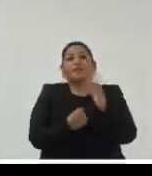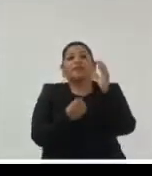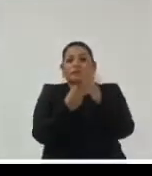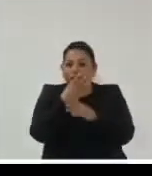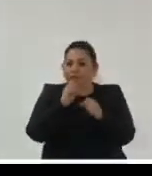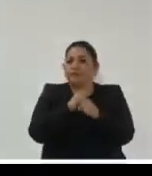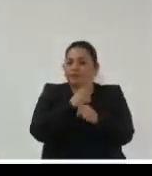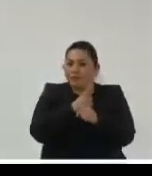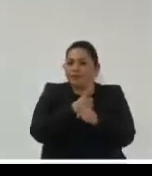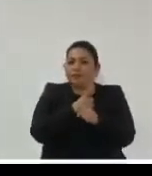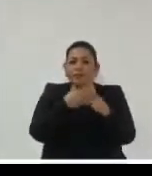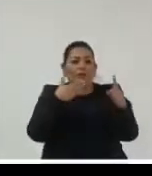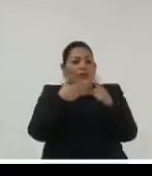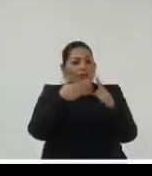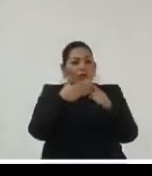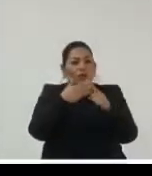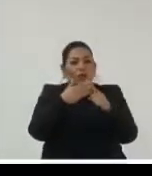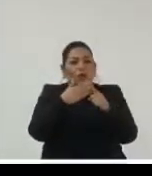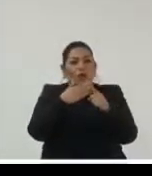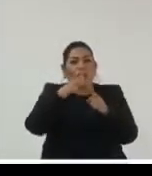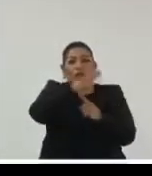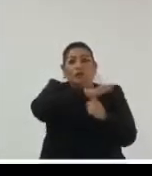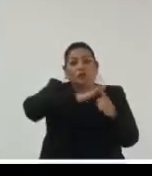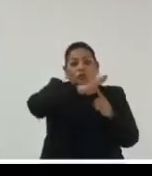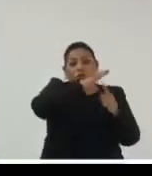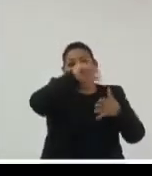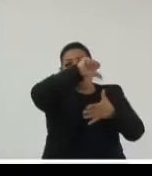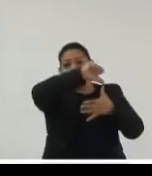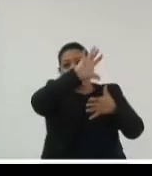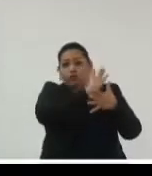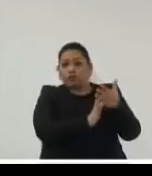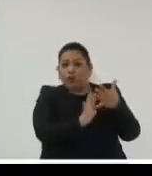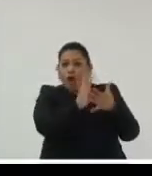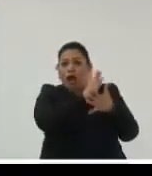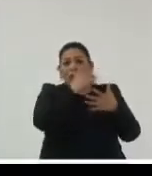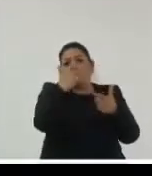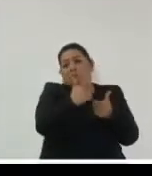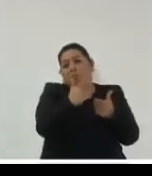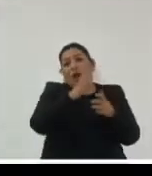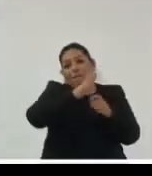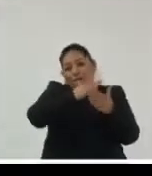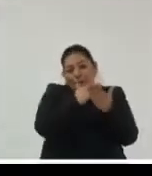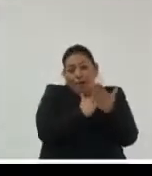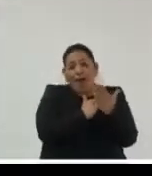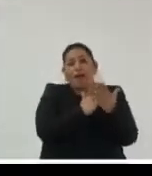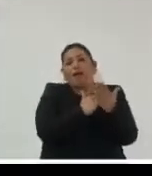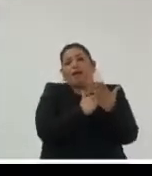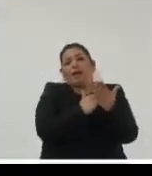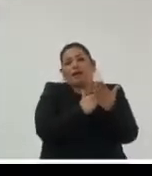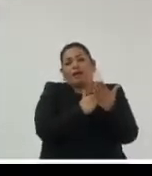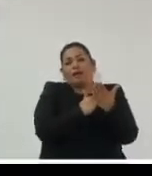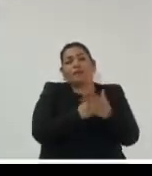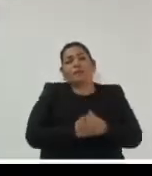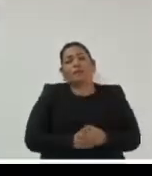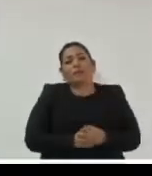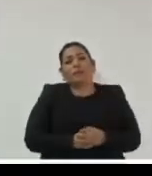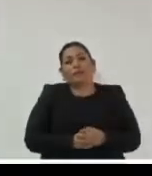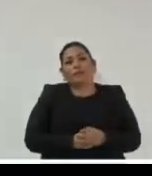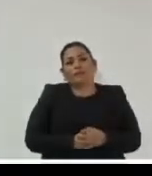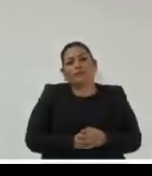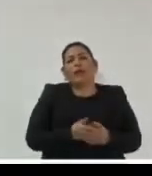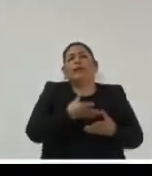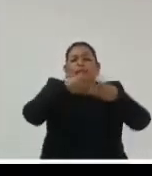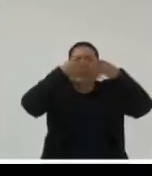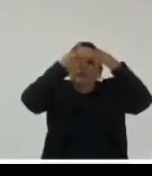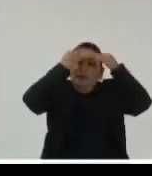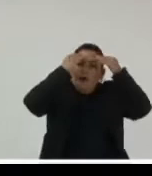sociedades y particularmente en entornos latinoamericanos donde obviamente los recursos son claramente mal limitados etcétera la lección que